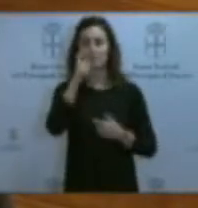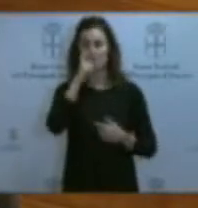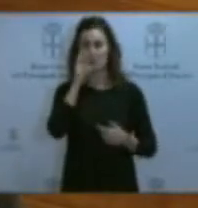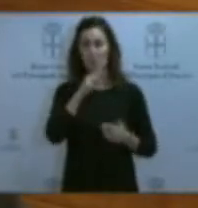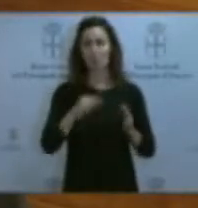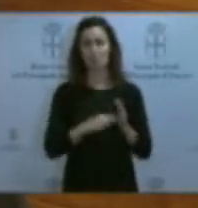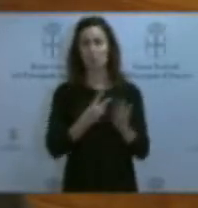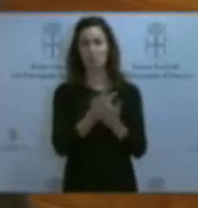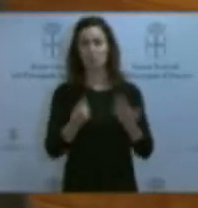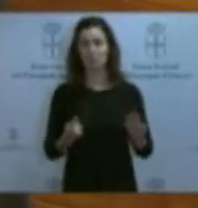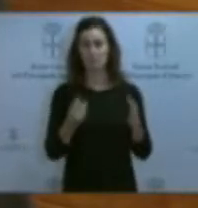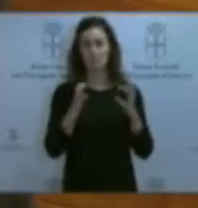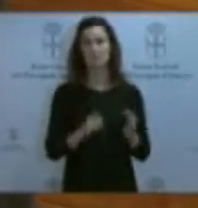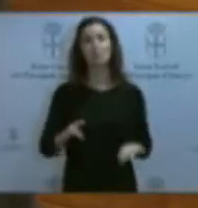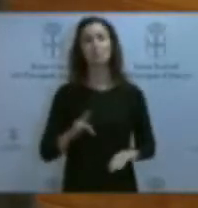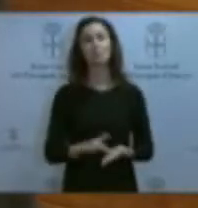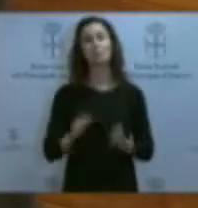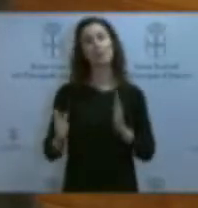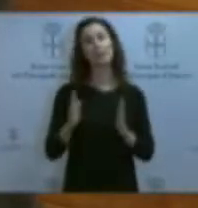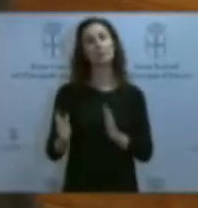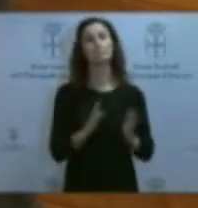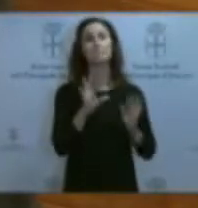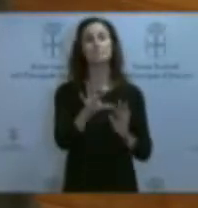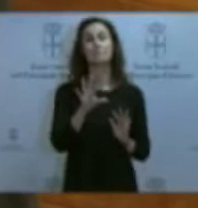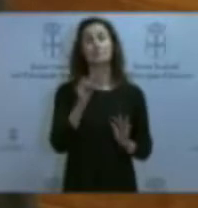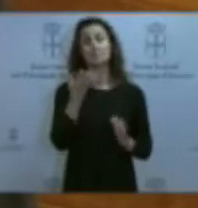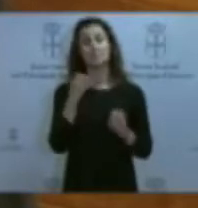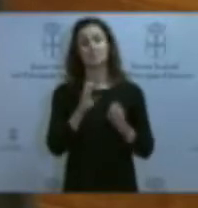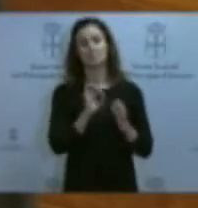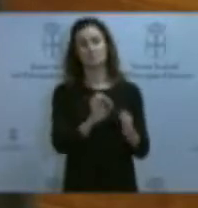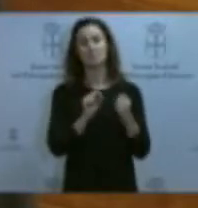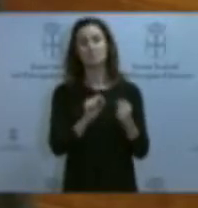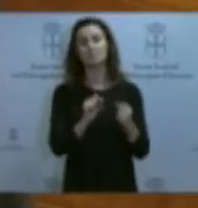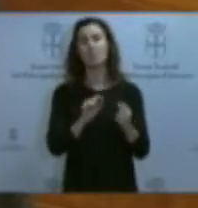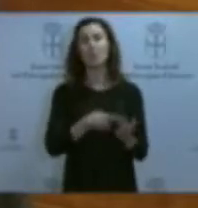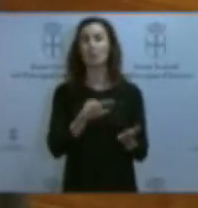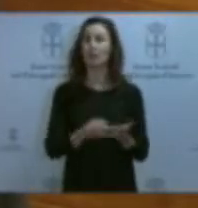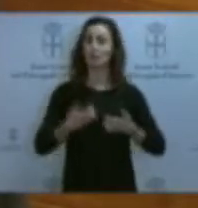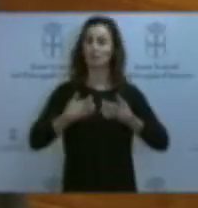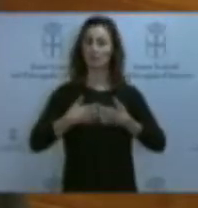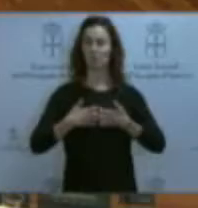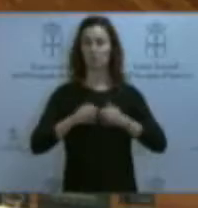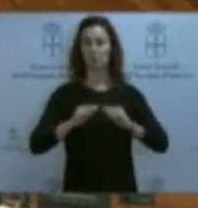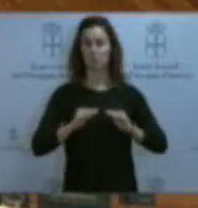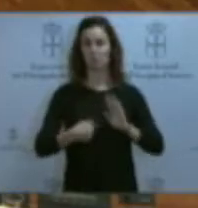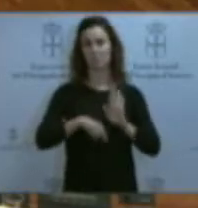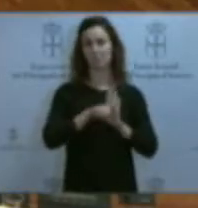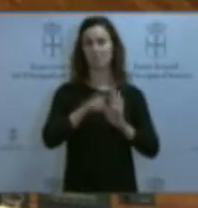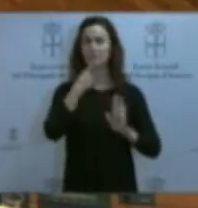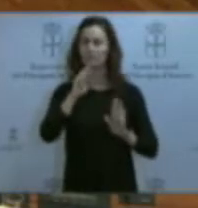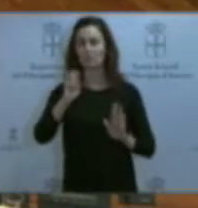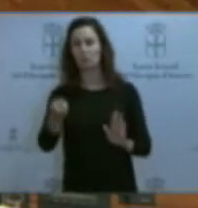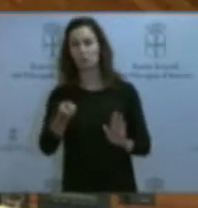elegido en un proceso de selección muy discutido por la irregularidad de contratar a un ingeniero industrial cuando el objeto del contrato hablaba de un ingeniero de